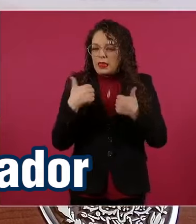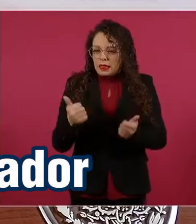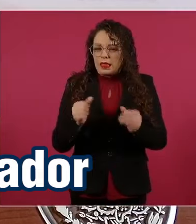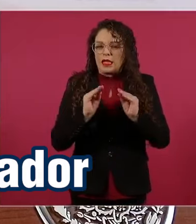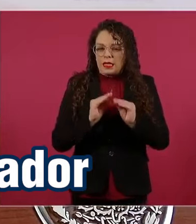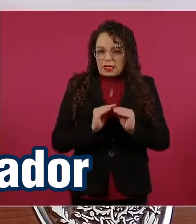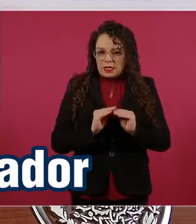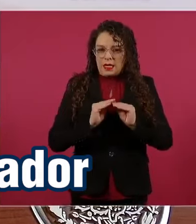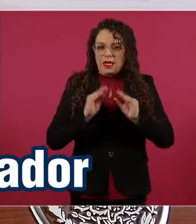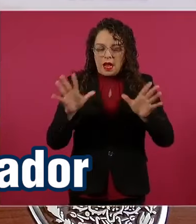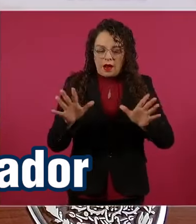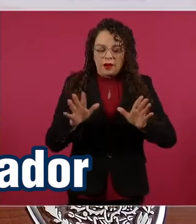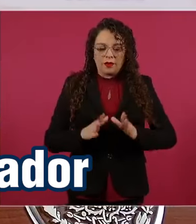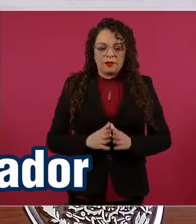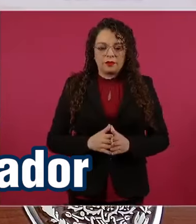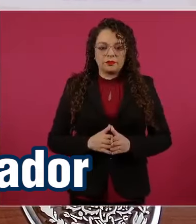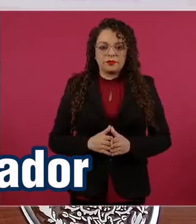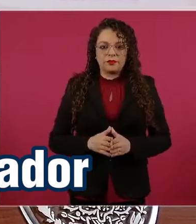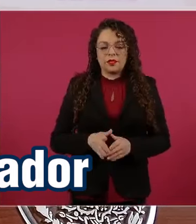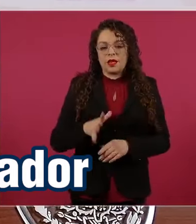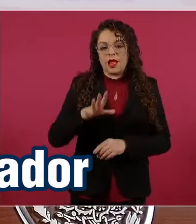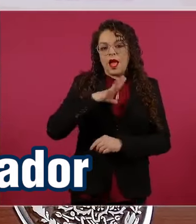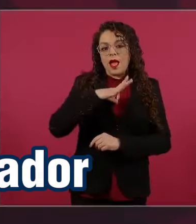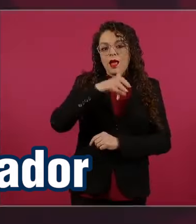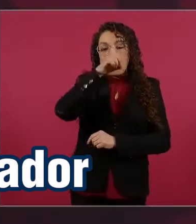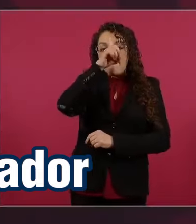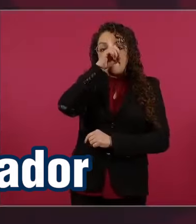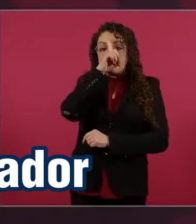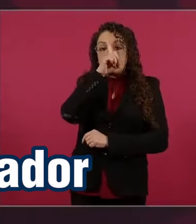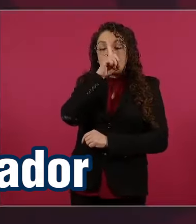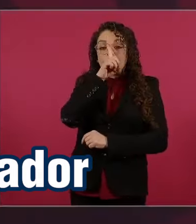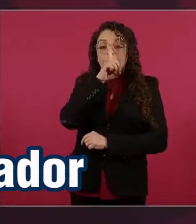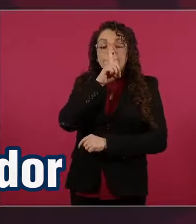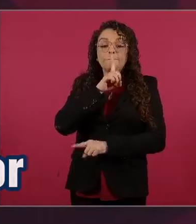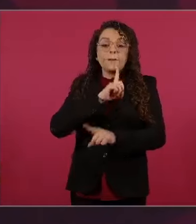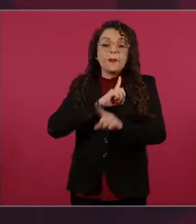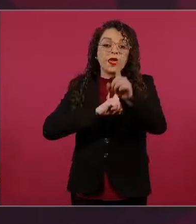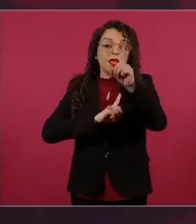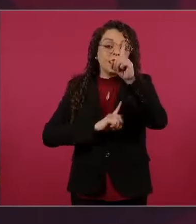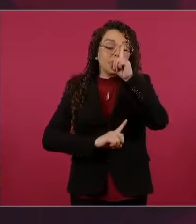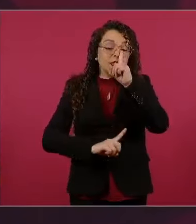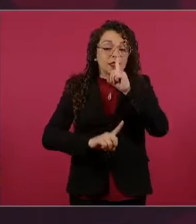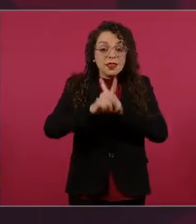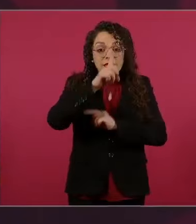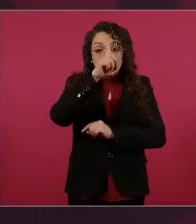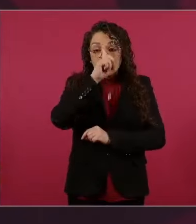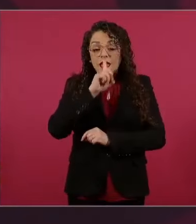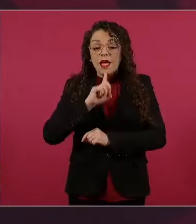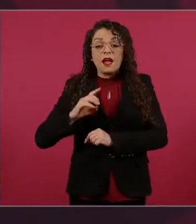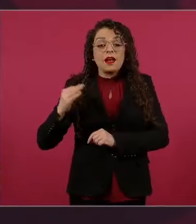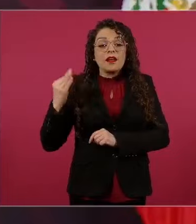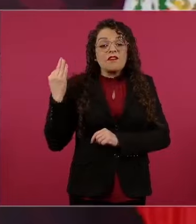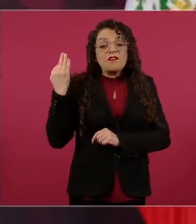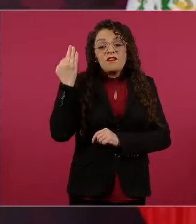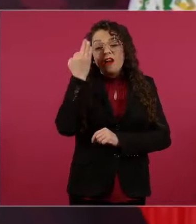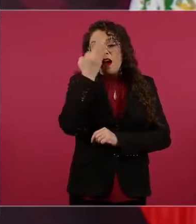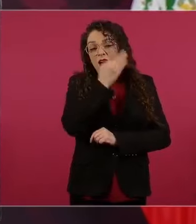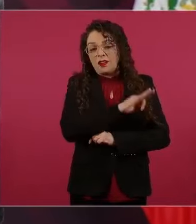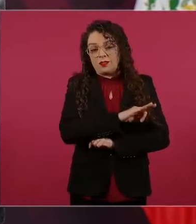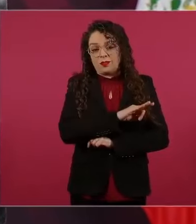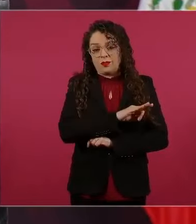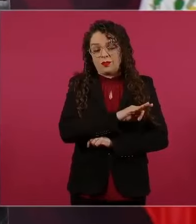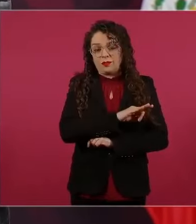mintiendo, están falseando la realidad,